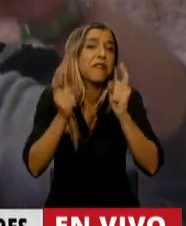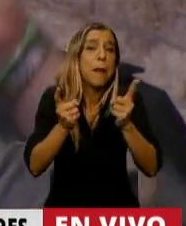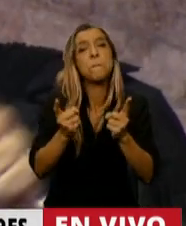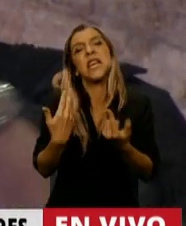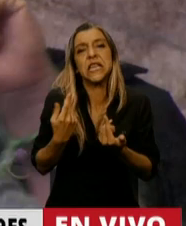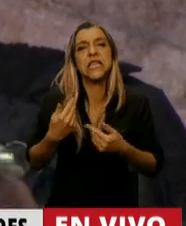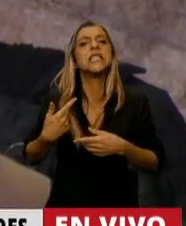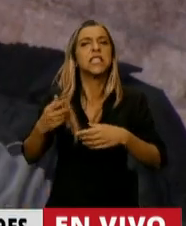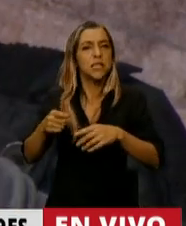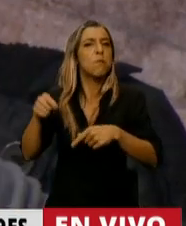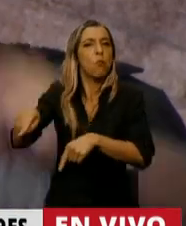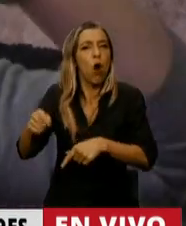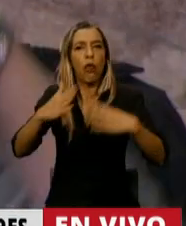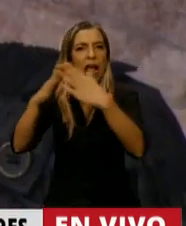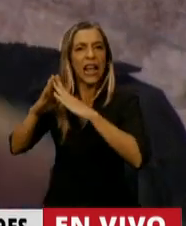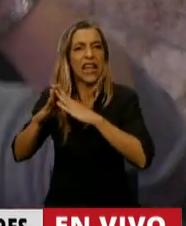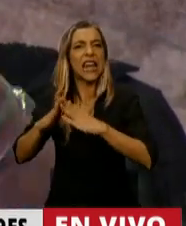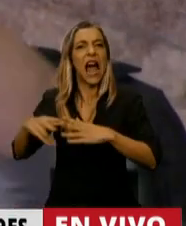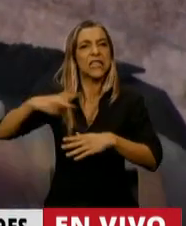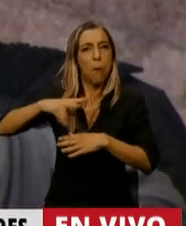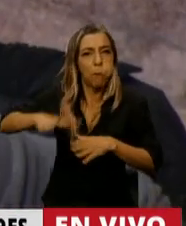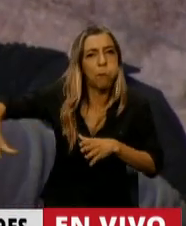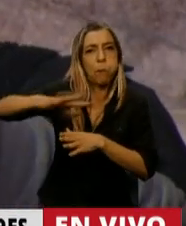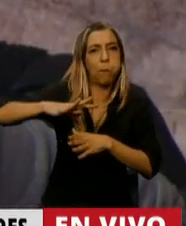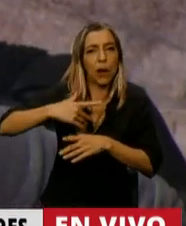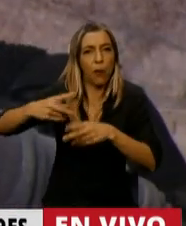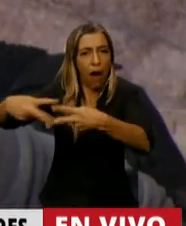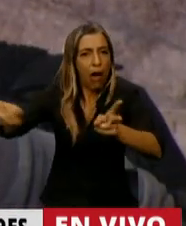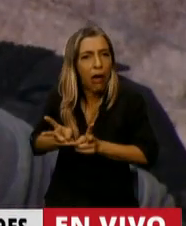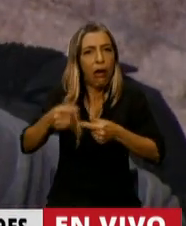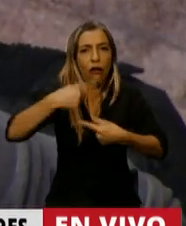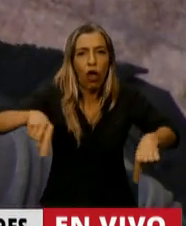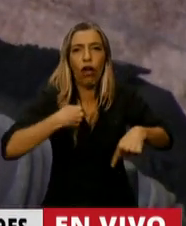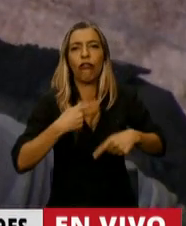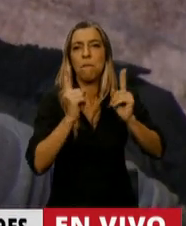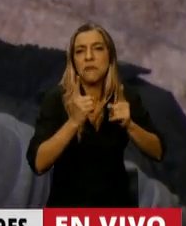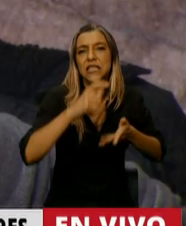countries y la apropiación de las tierras por parte de los que quieren hacer los negocios inmobiliarios.